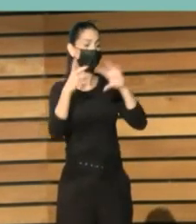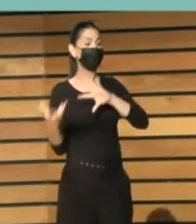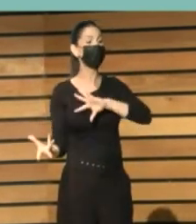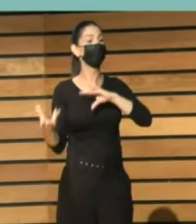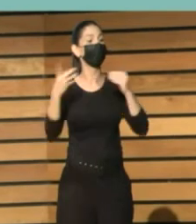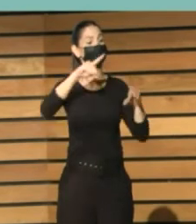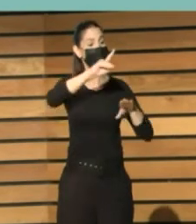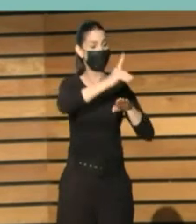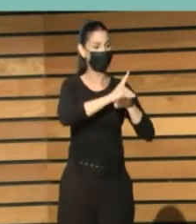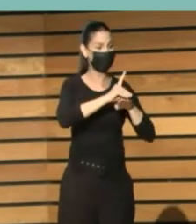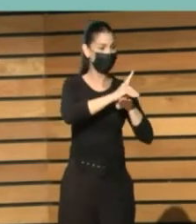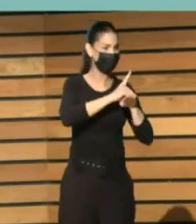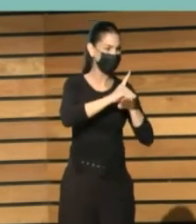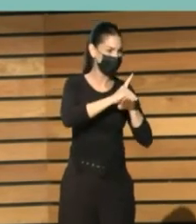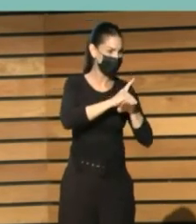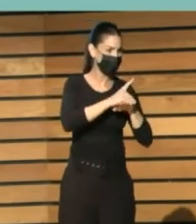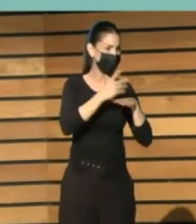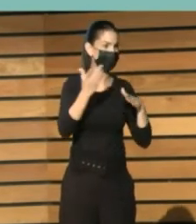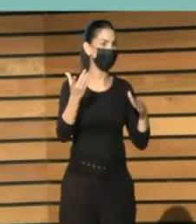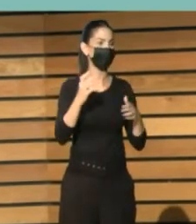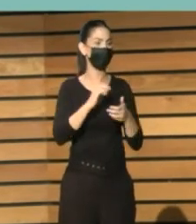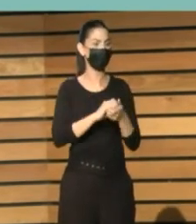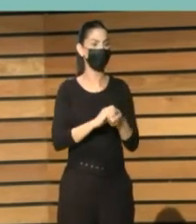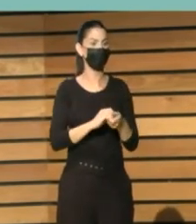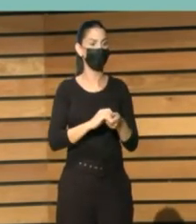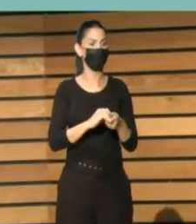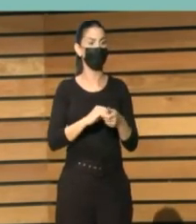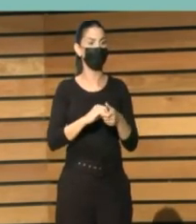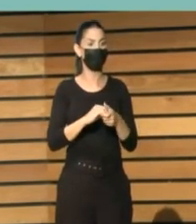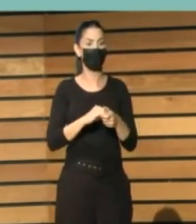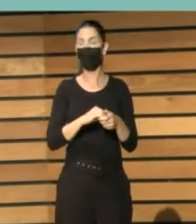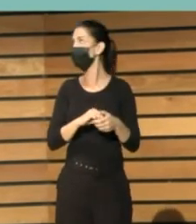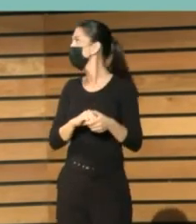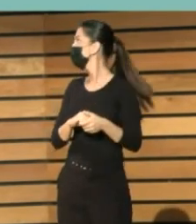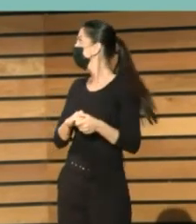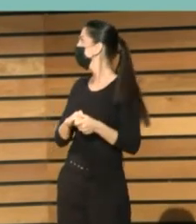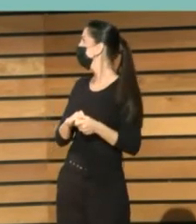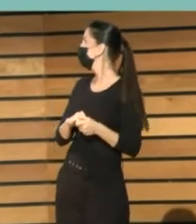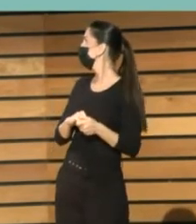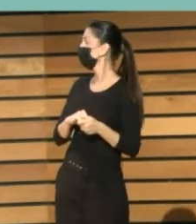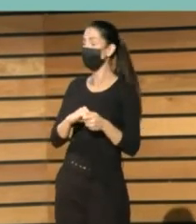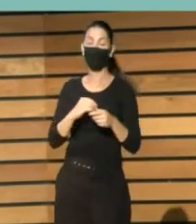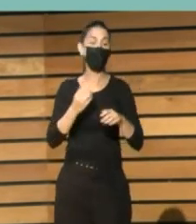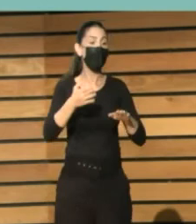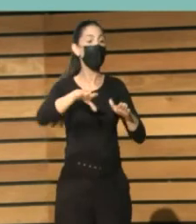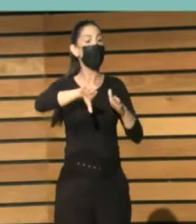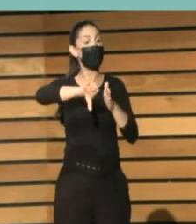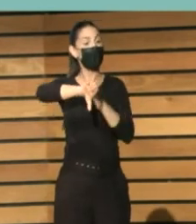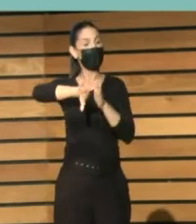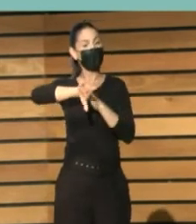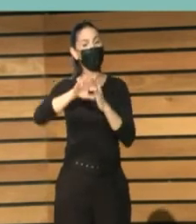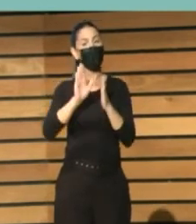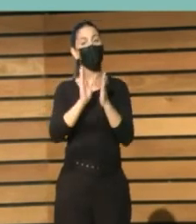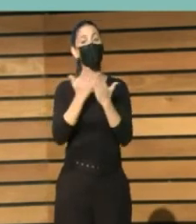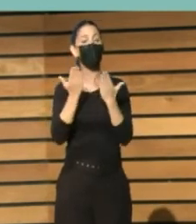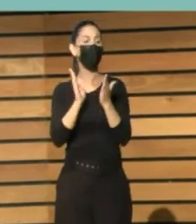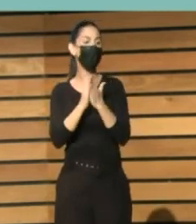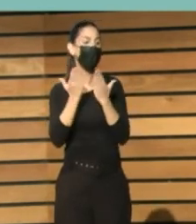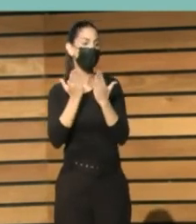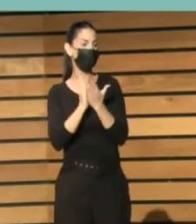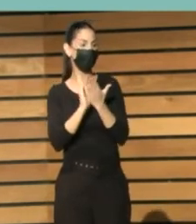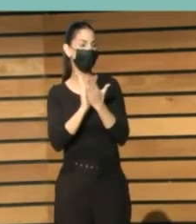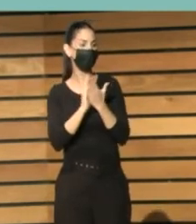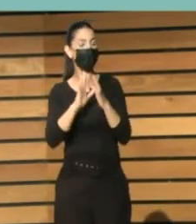porque está la página muy combada, con mucho margen. A su derecha un libro o una lámina que está metido